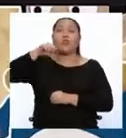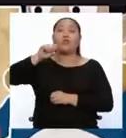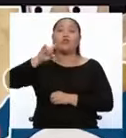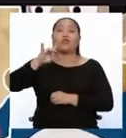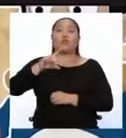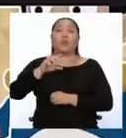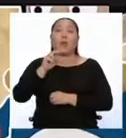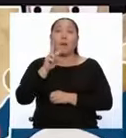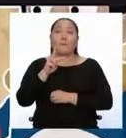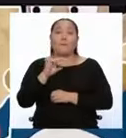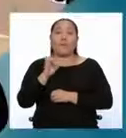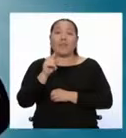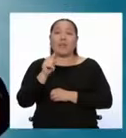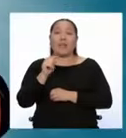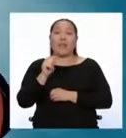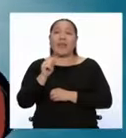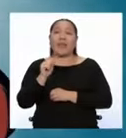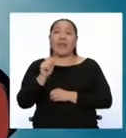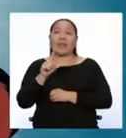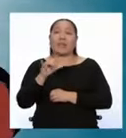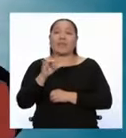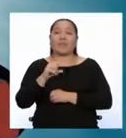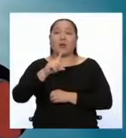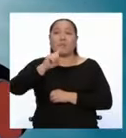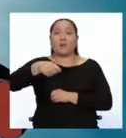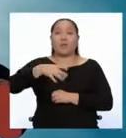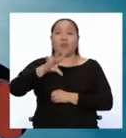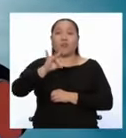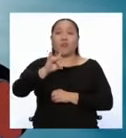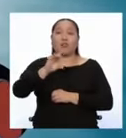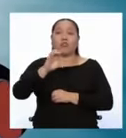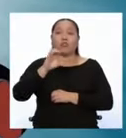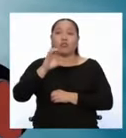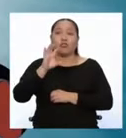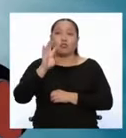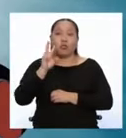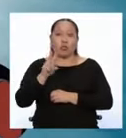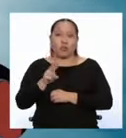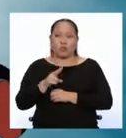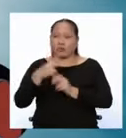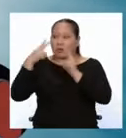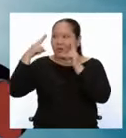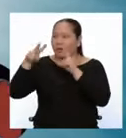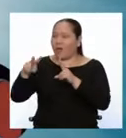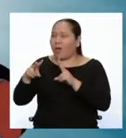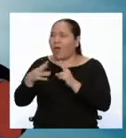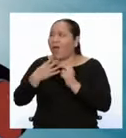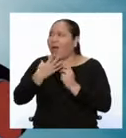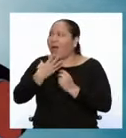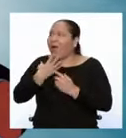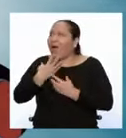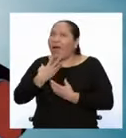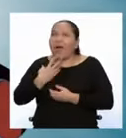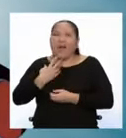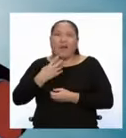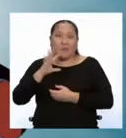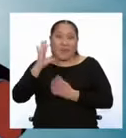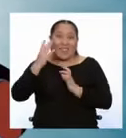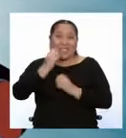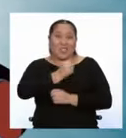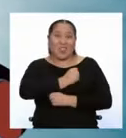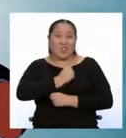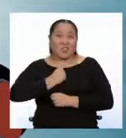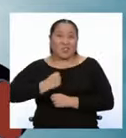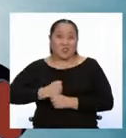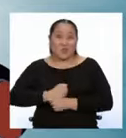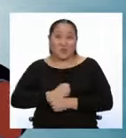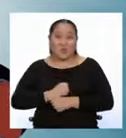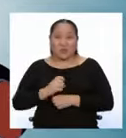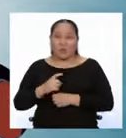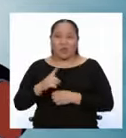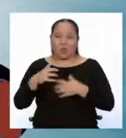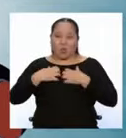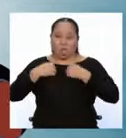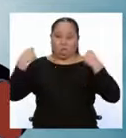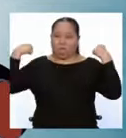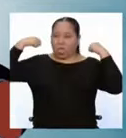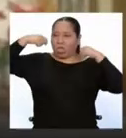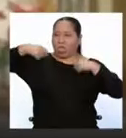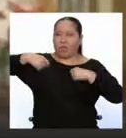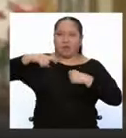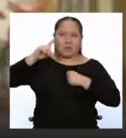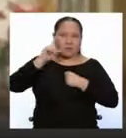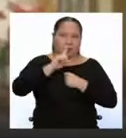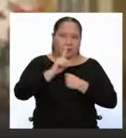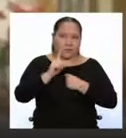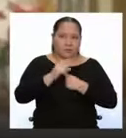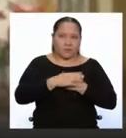1802. En un inicio, fue visto más o menos como el Superman de la época, no por la capa que a usaba,